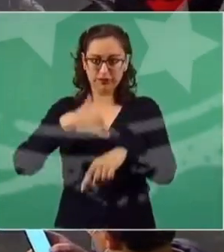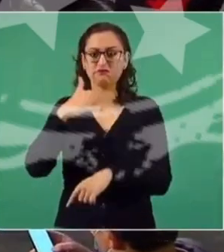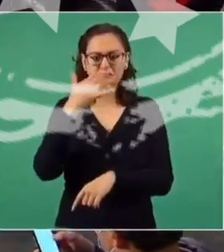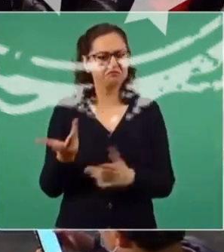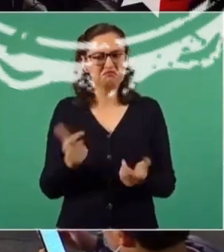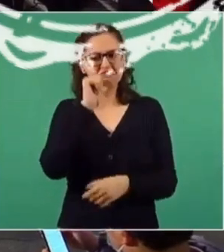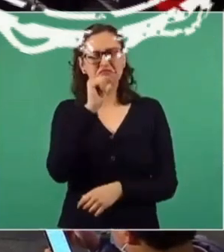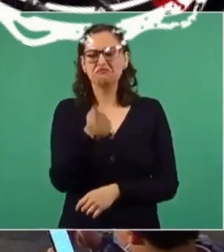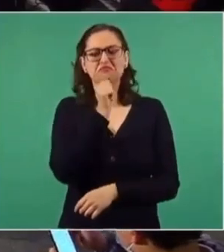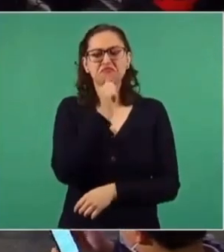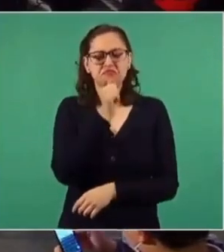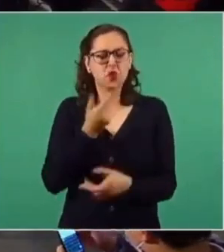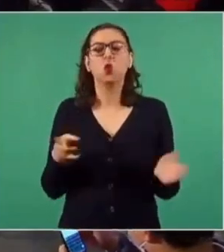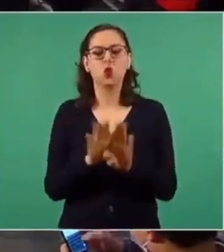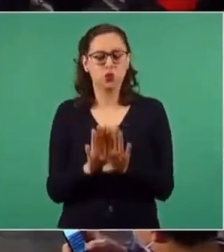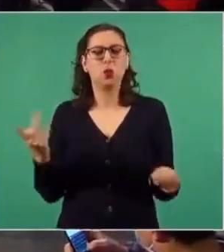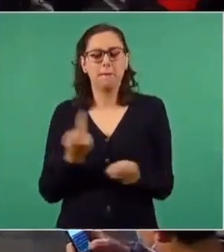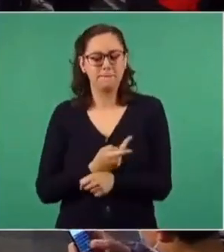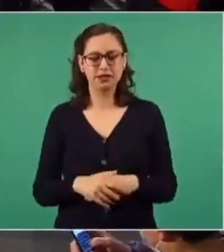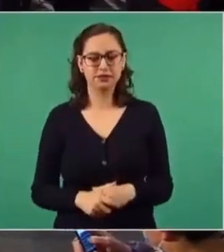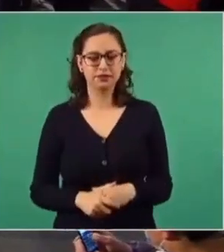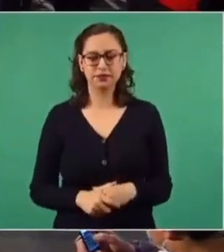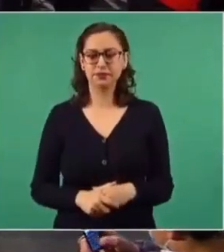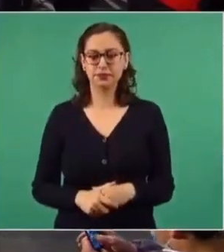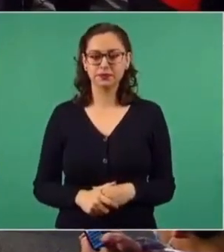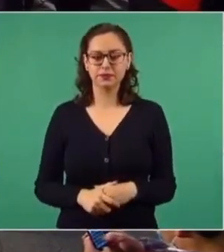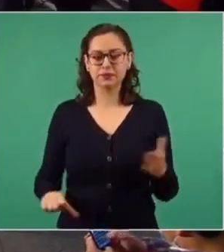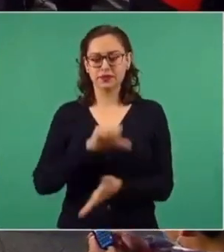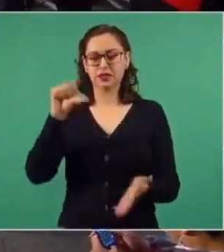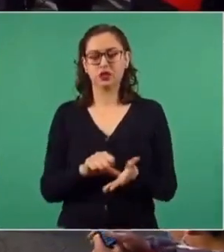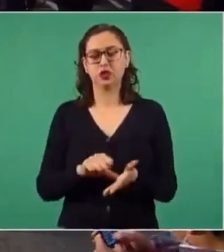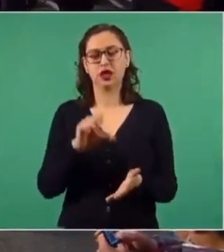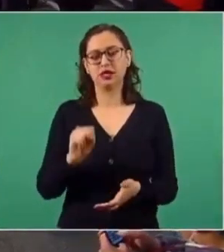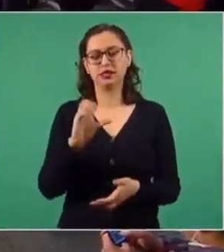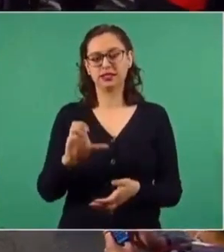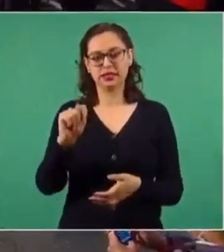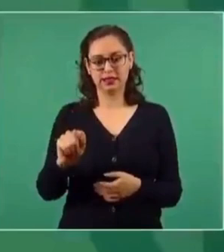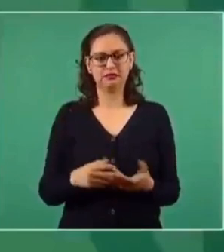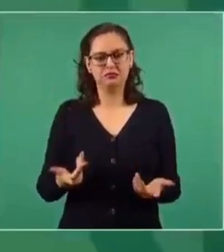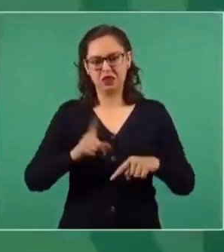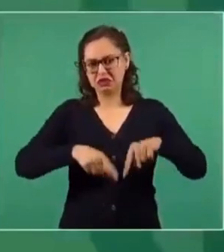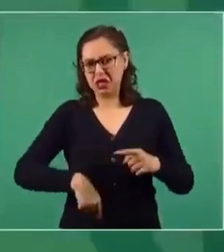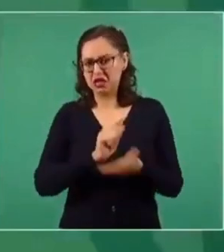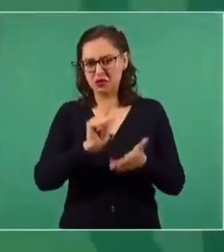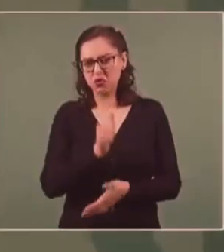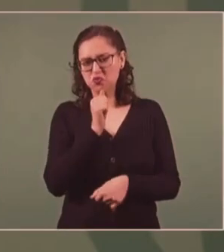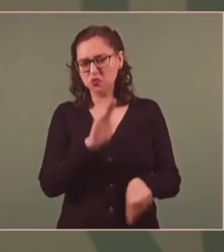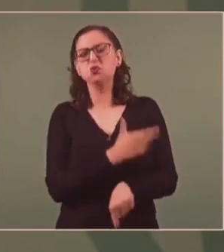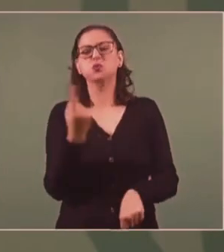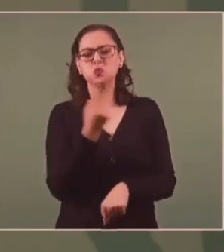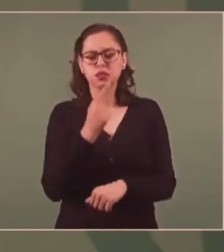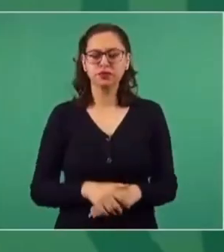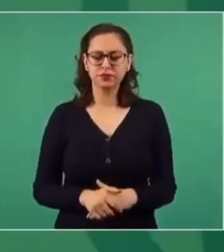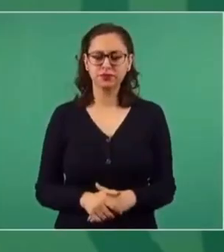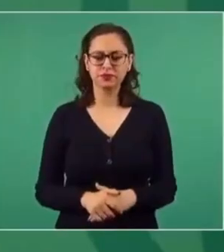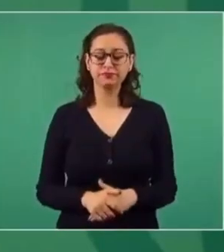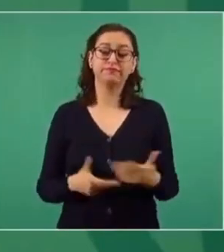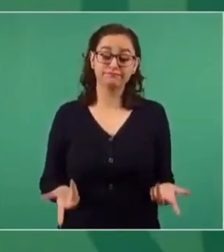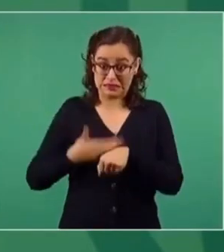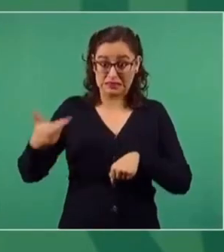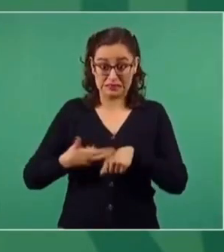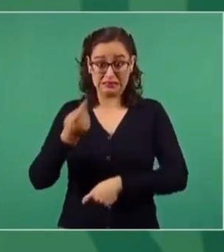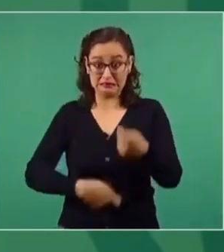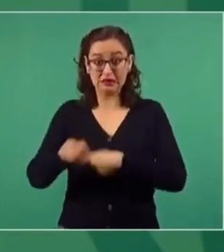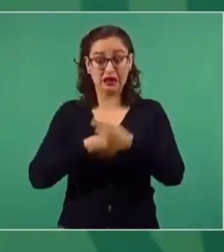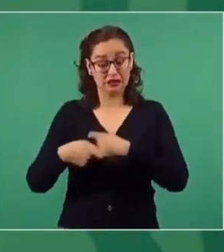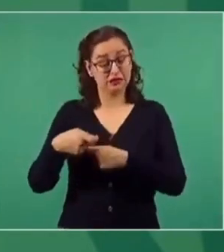¿Por qué ahí no, pues ni siquiera por la vía de jubilación se limpia estos centros SST? Porque son procesos que se llevan a cabo y hay obstáculos.